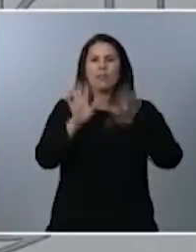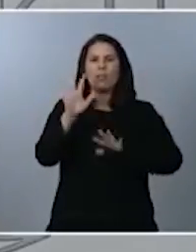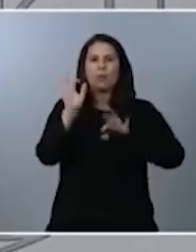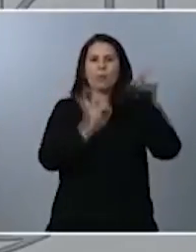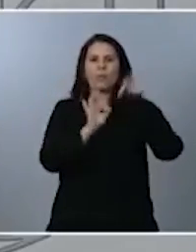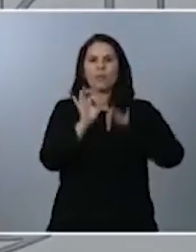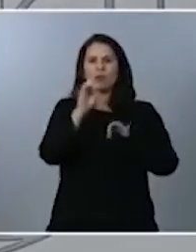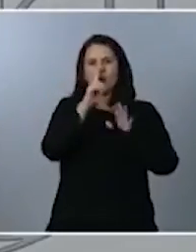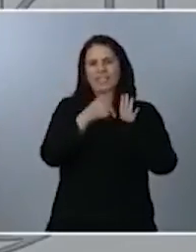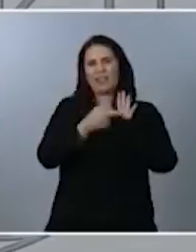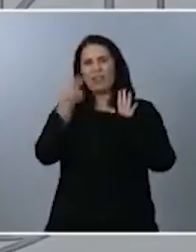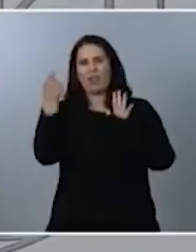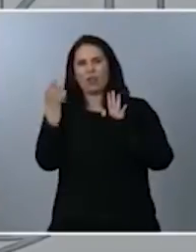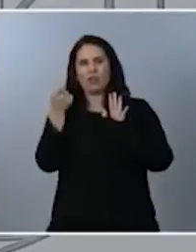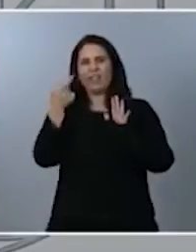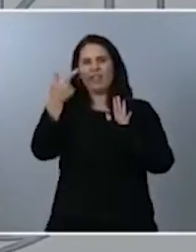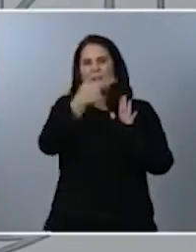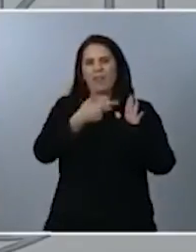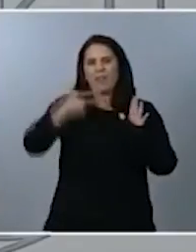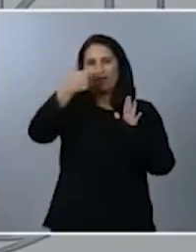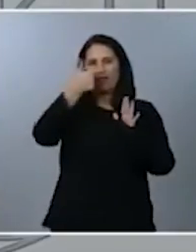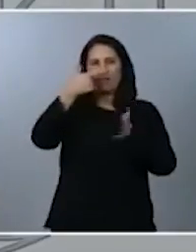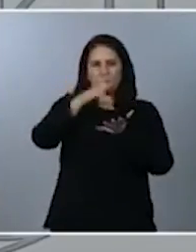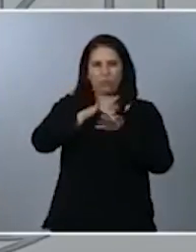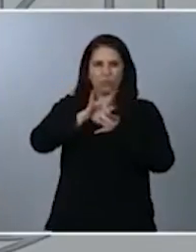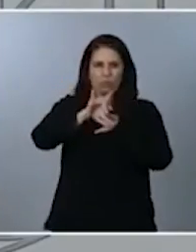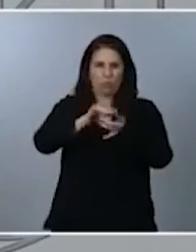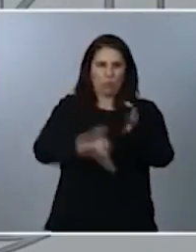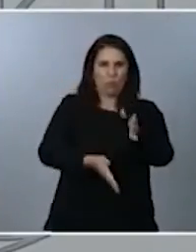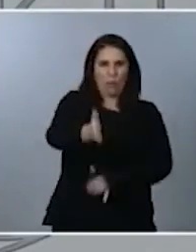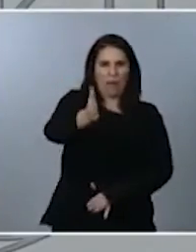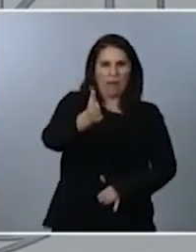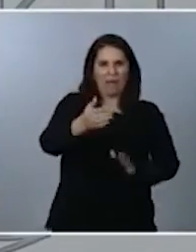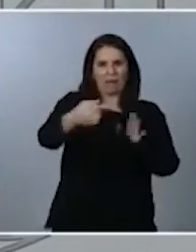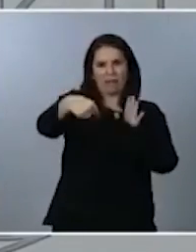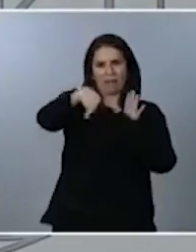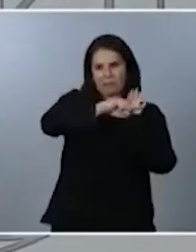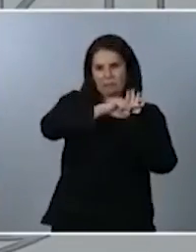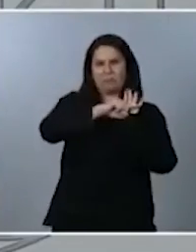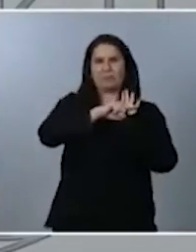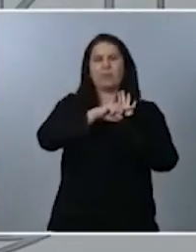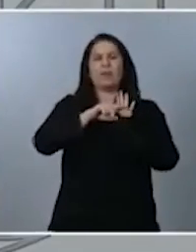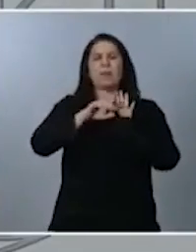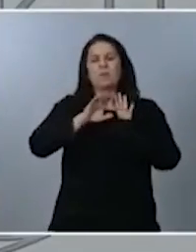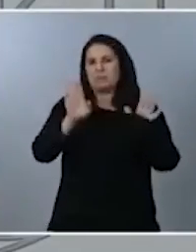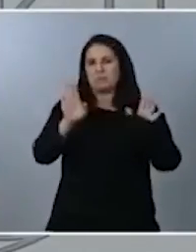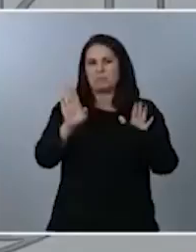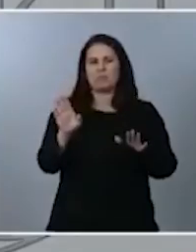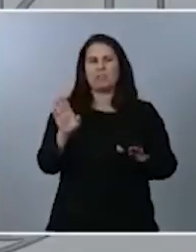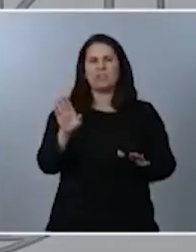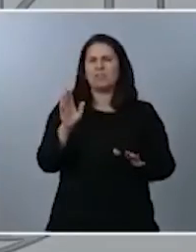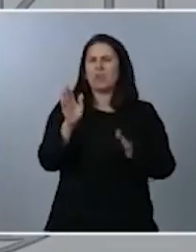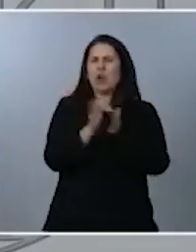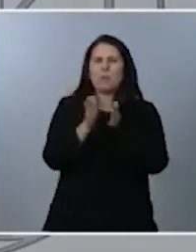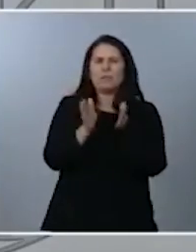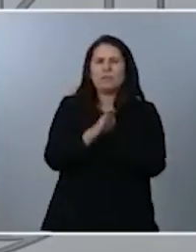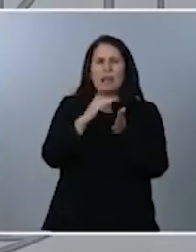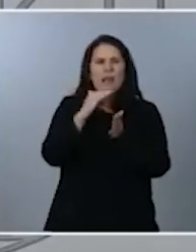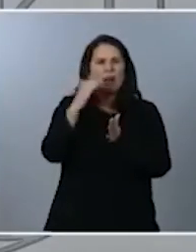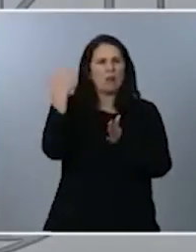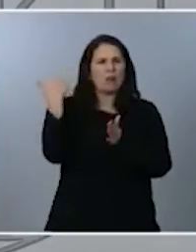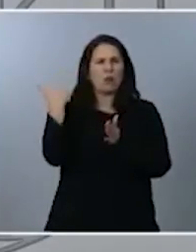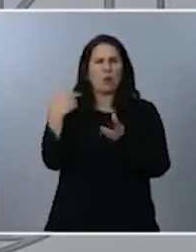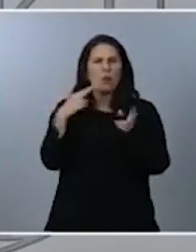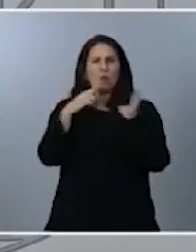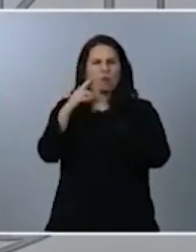de dividendos que se contemplaba en el impuesto. Por cierto, creo que alguna compañera preguntó antes, se me ha olvidado contestarlo, es